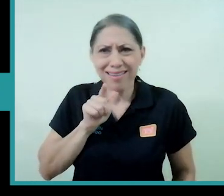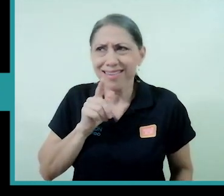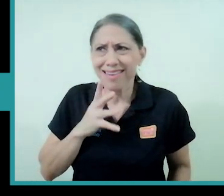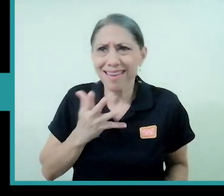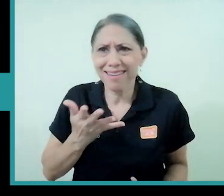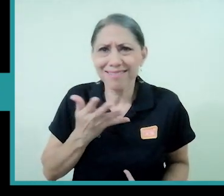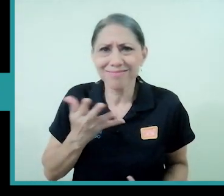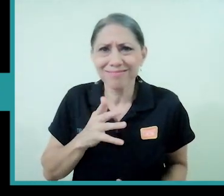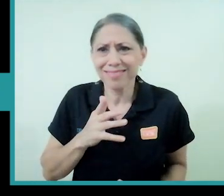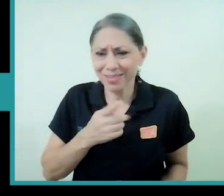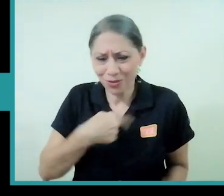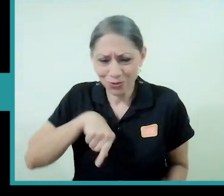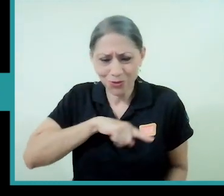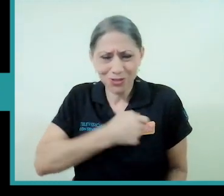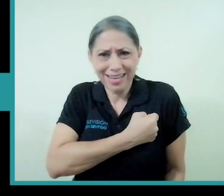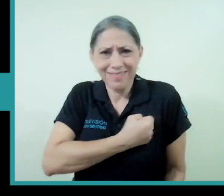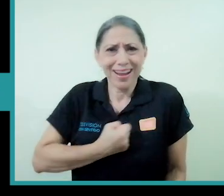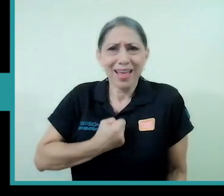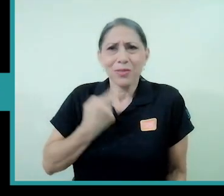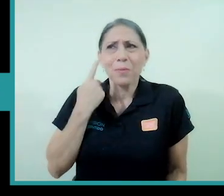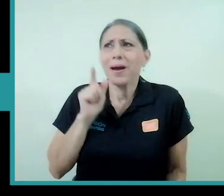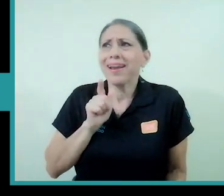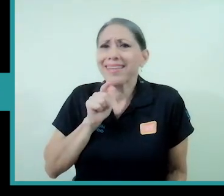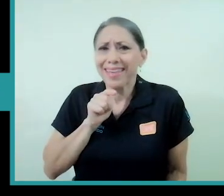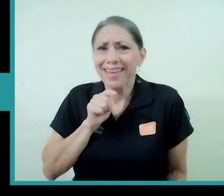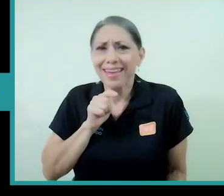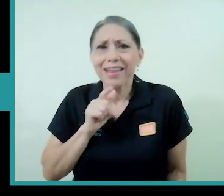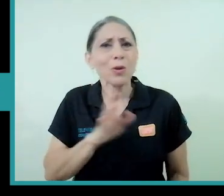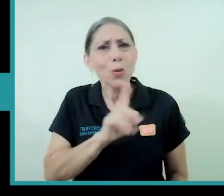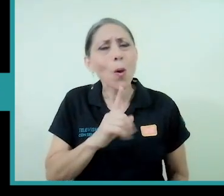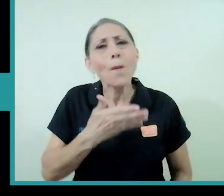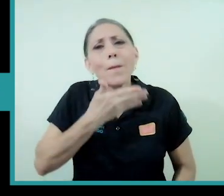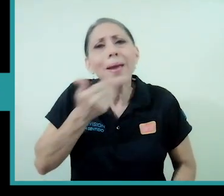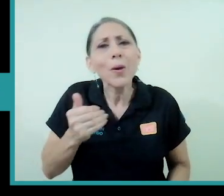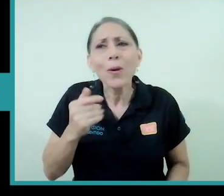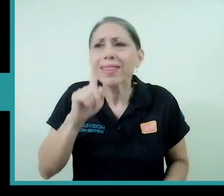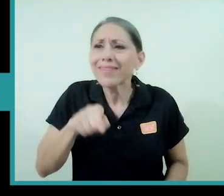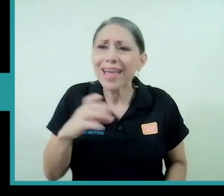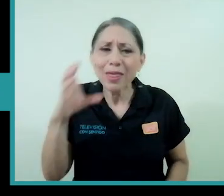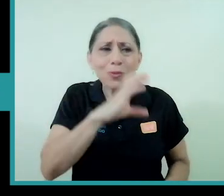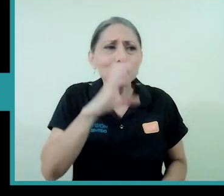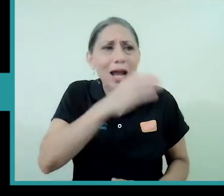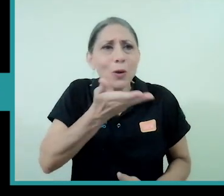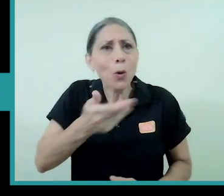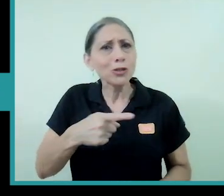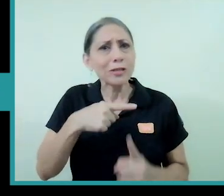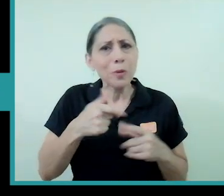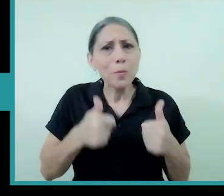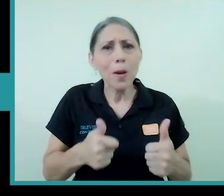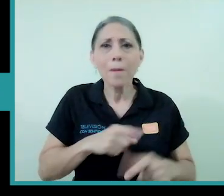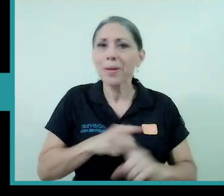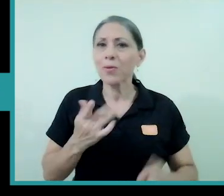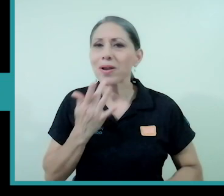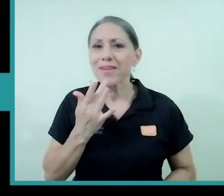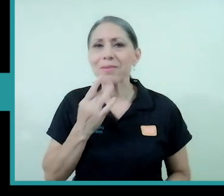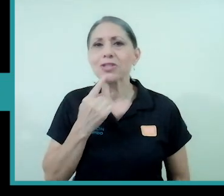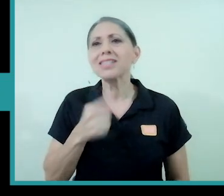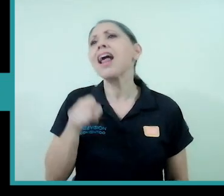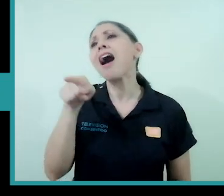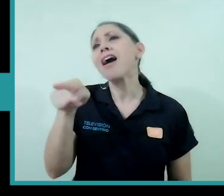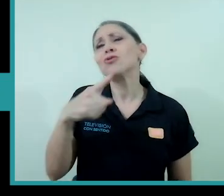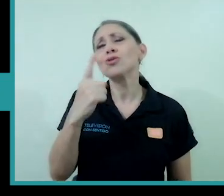sacrificando en lugar de buscar acciones proactivas preferimos decir bueno es que eso es un